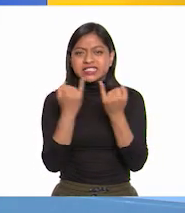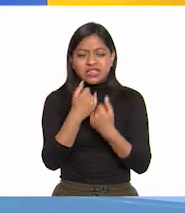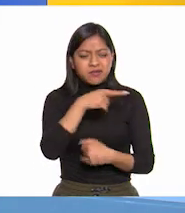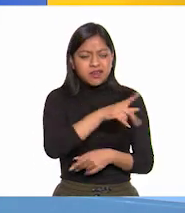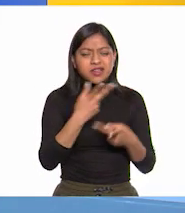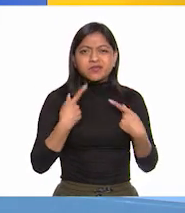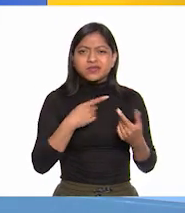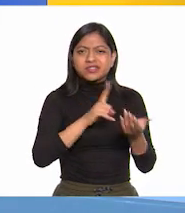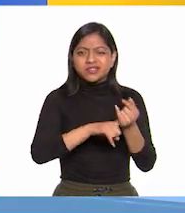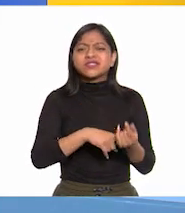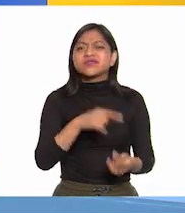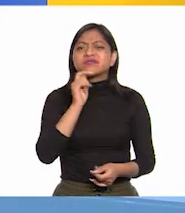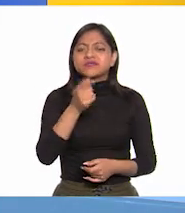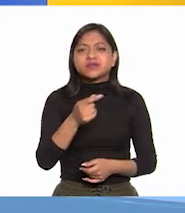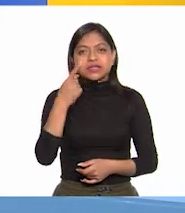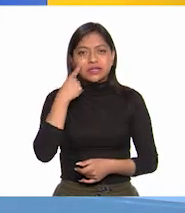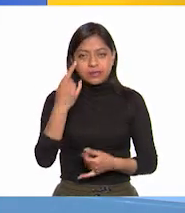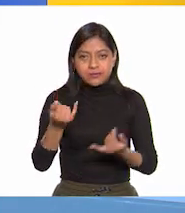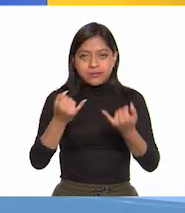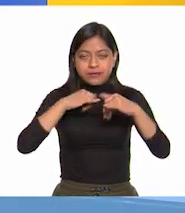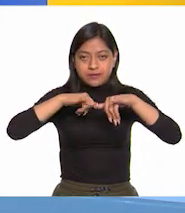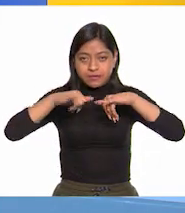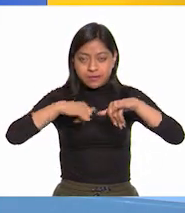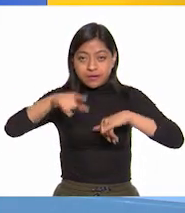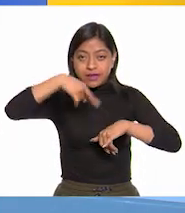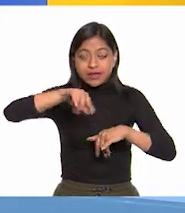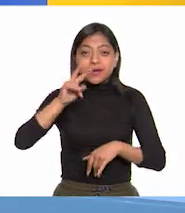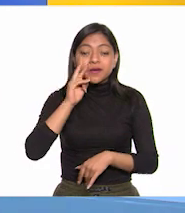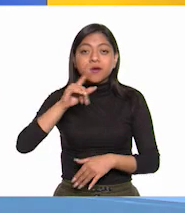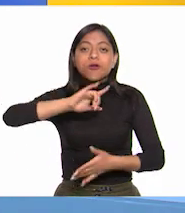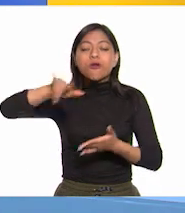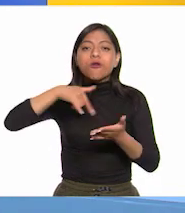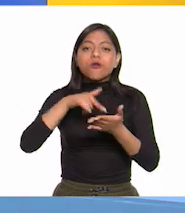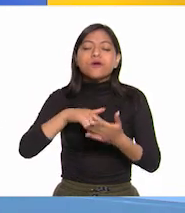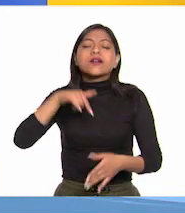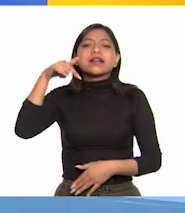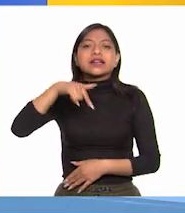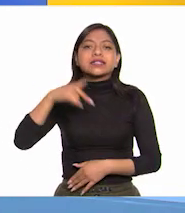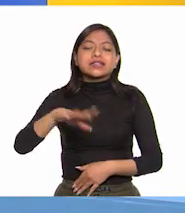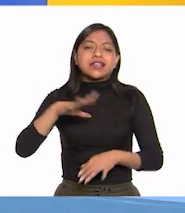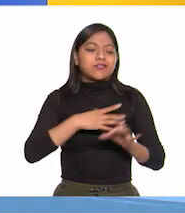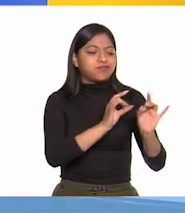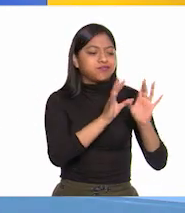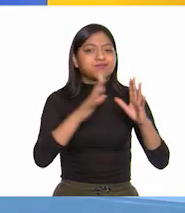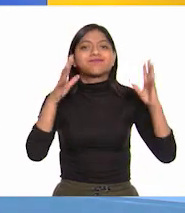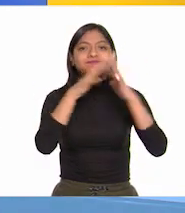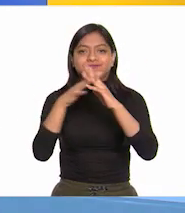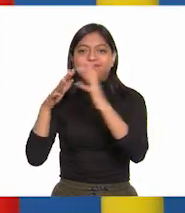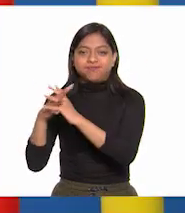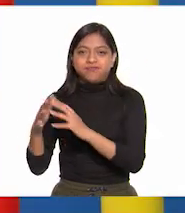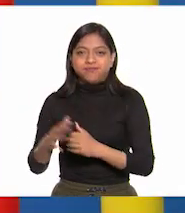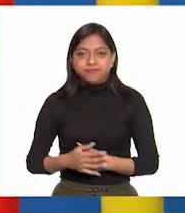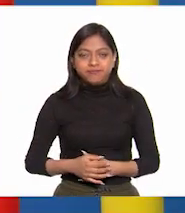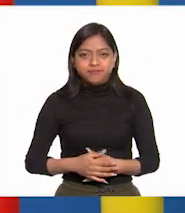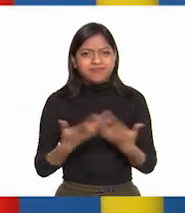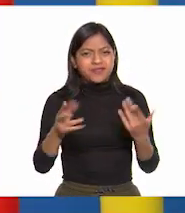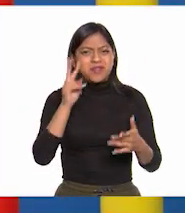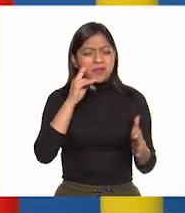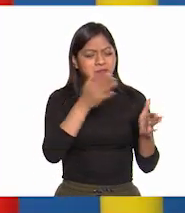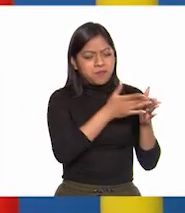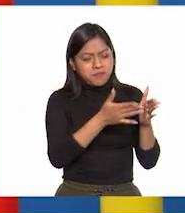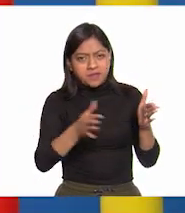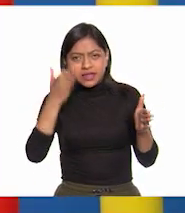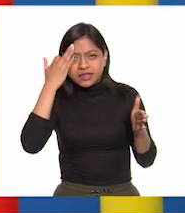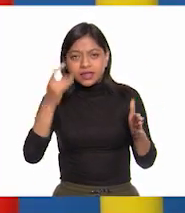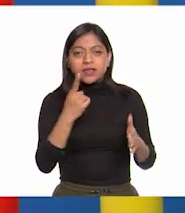principales y en el mapa algunos lugares en donde se desarrollaron algunas batallas. Veo que la línea del tiempo